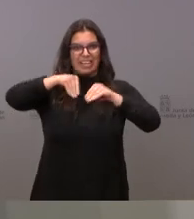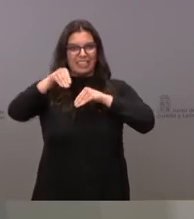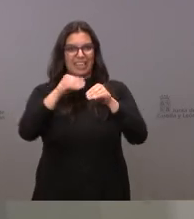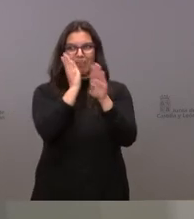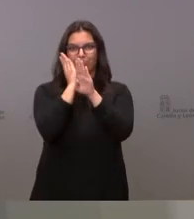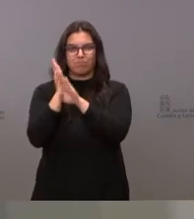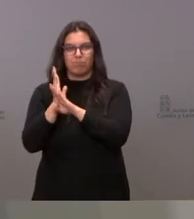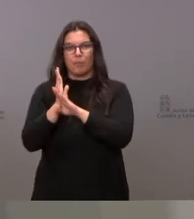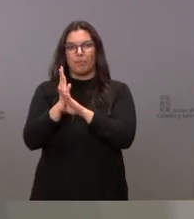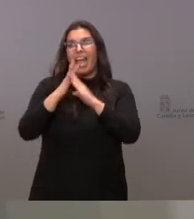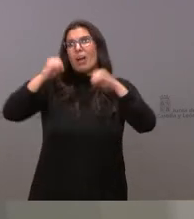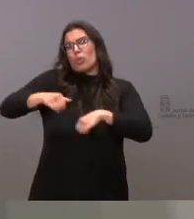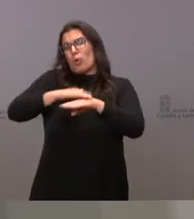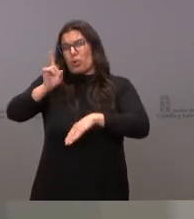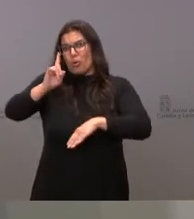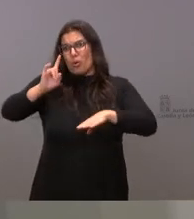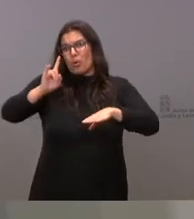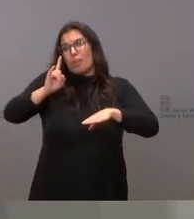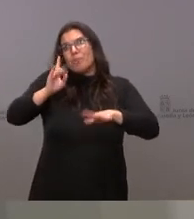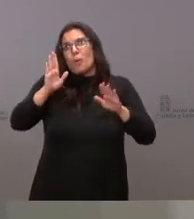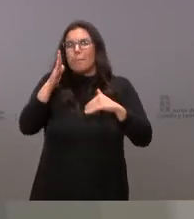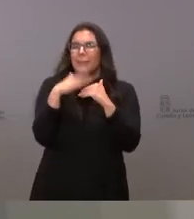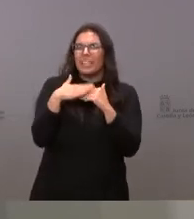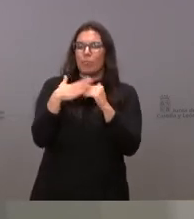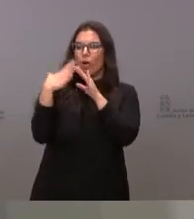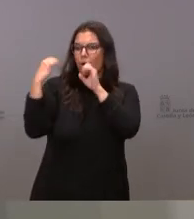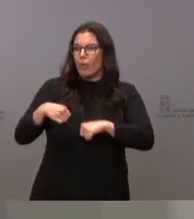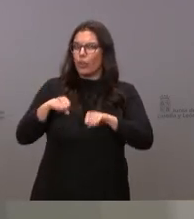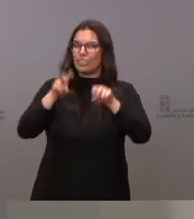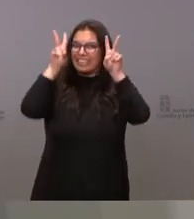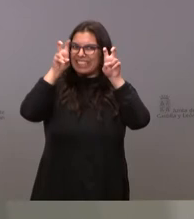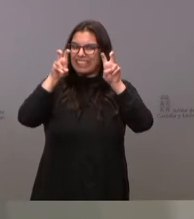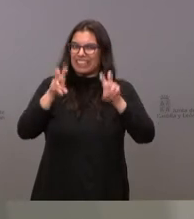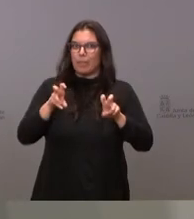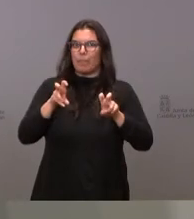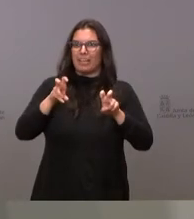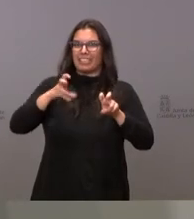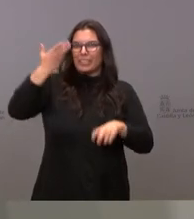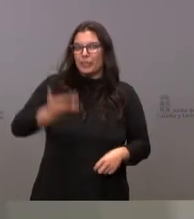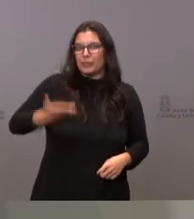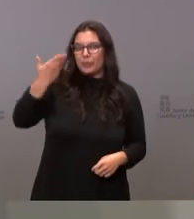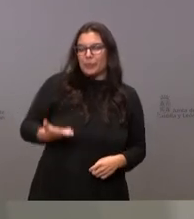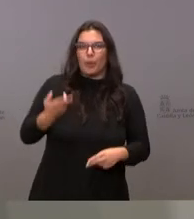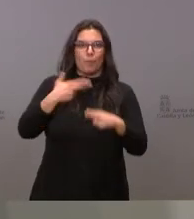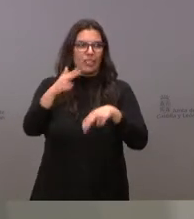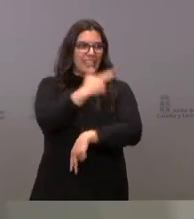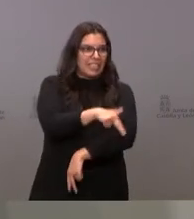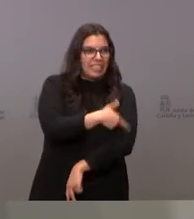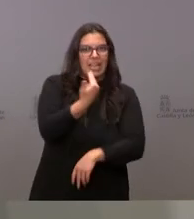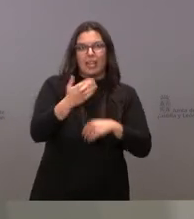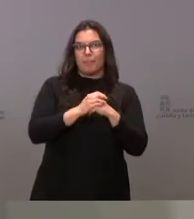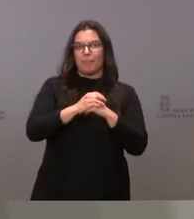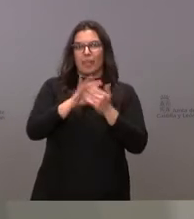políticas, no le digo ya acuerdos de gobierno, pero sí por lo menos acuerdos en los grandes asuntos, en la política sanitaria, en la